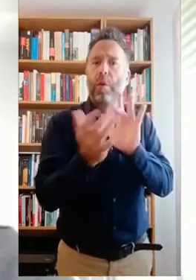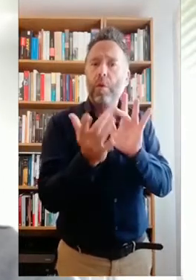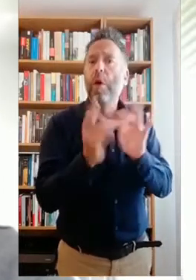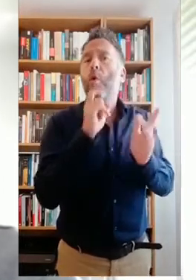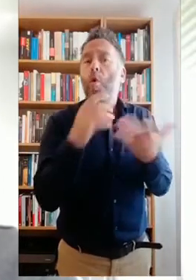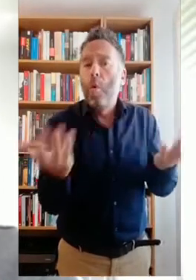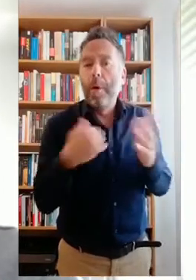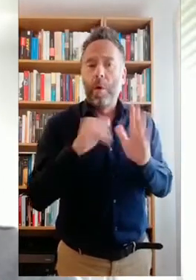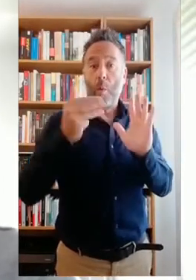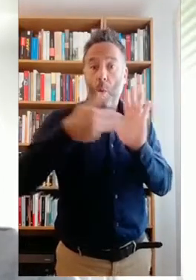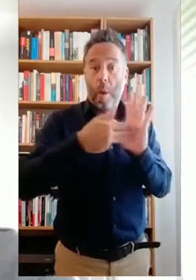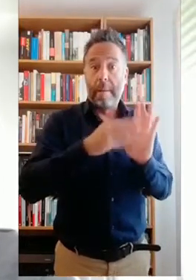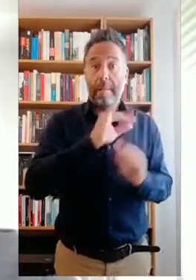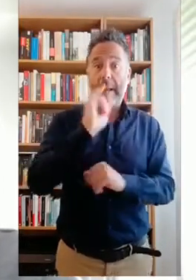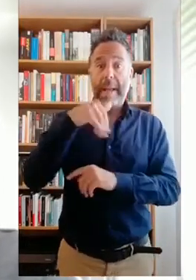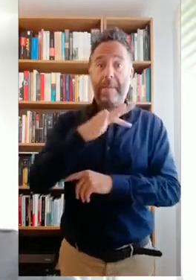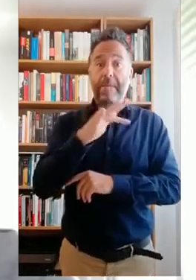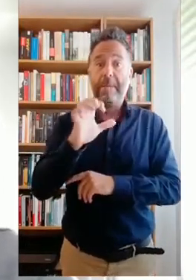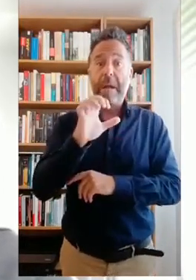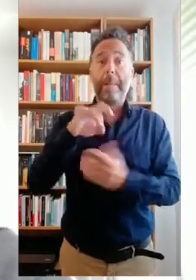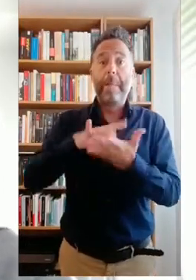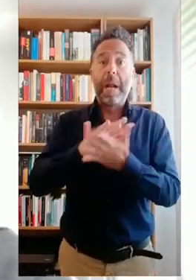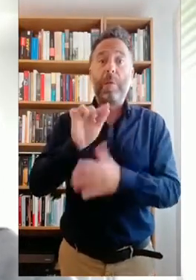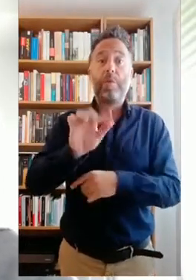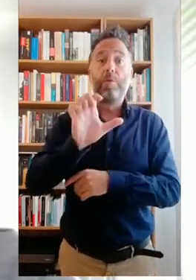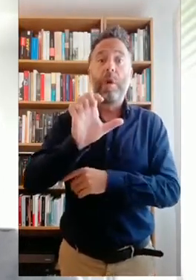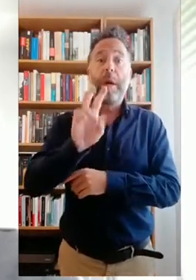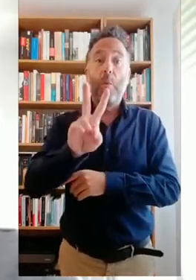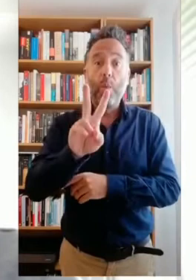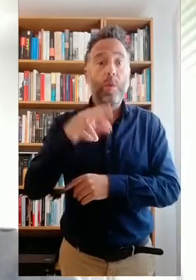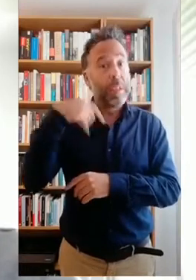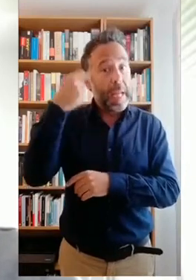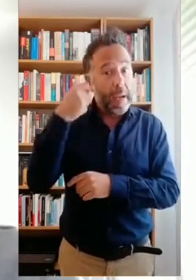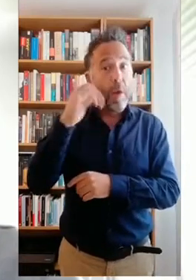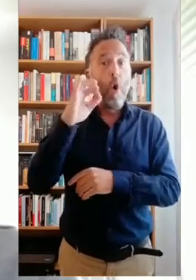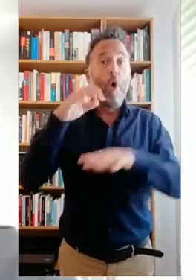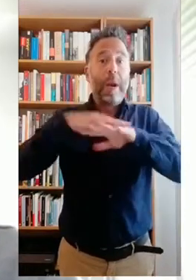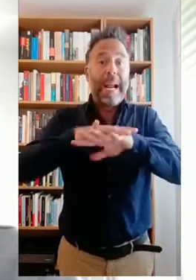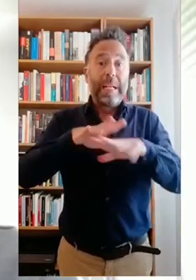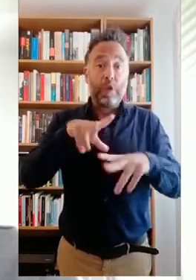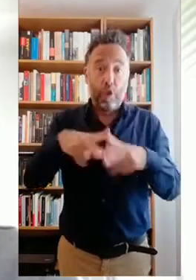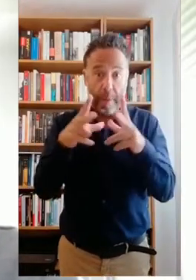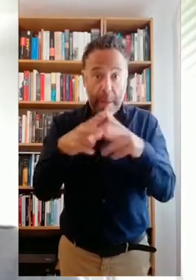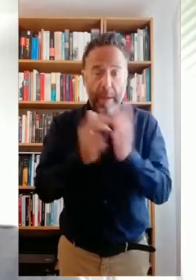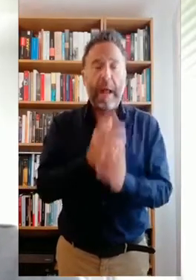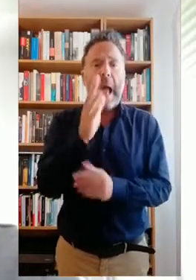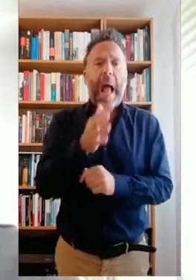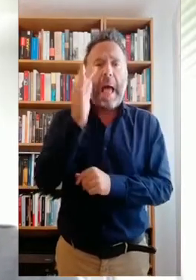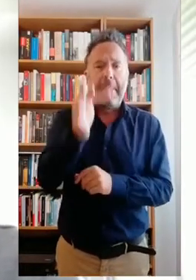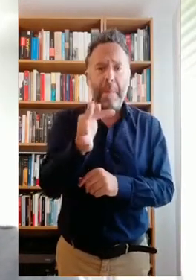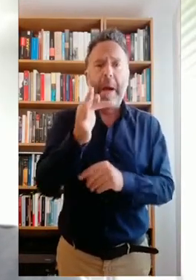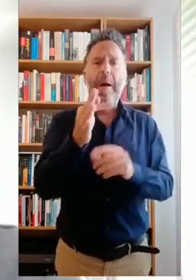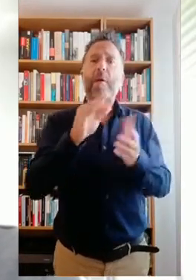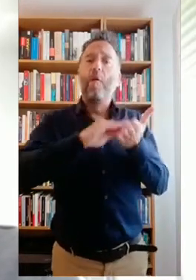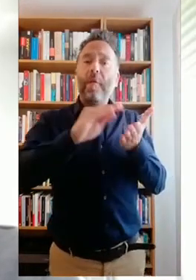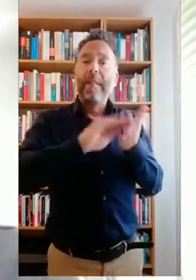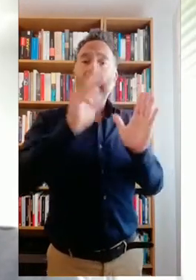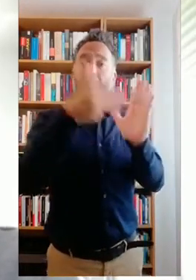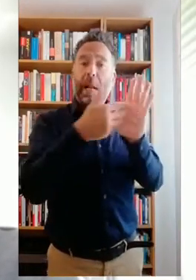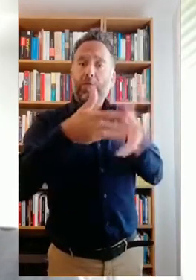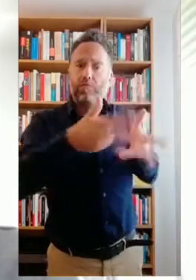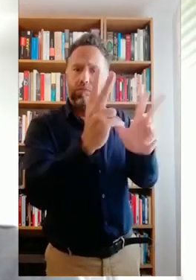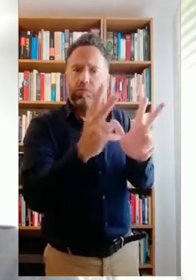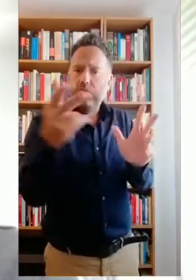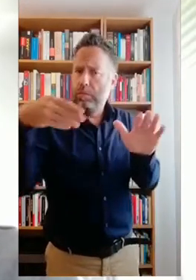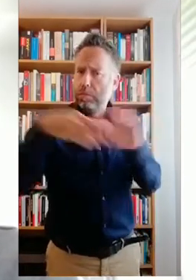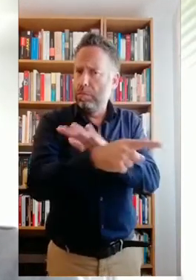en contacto con nosotros a través de la página web infe.malaga.eu, teléfono o a través de las redes sociales. Además, la sede electrónica sigue abierta